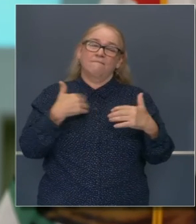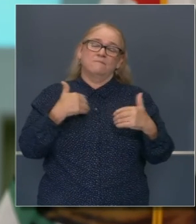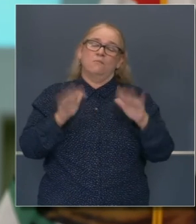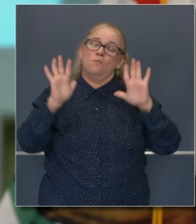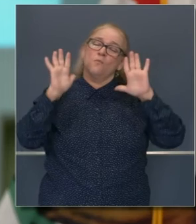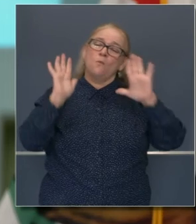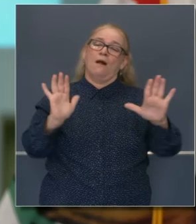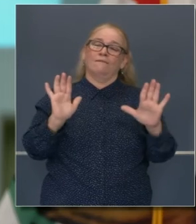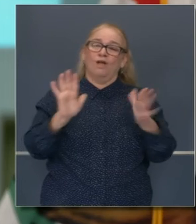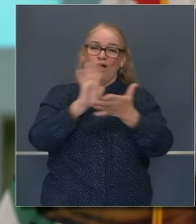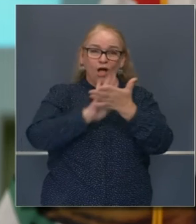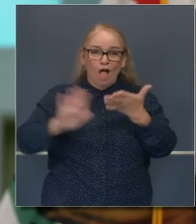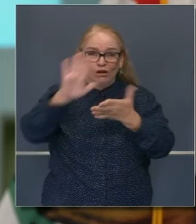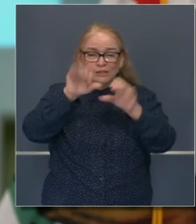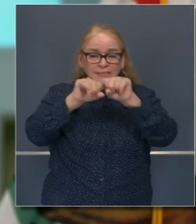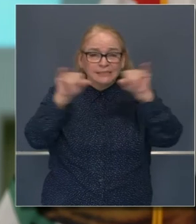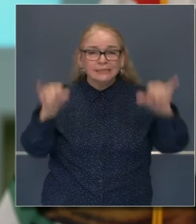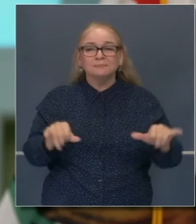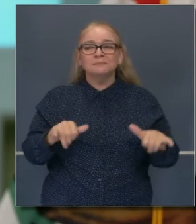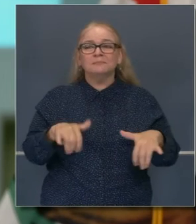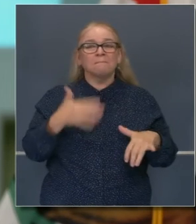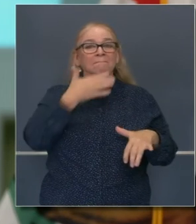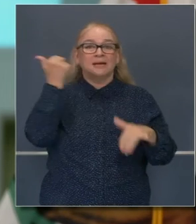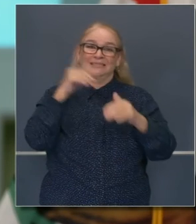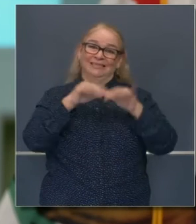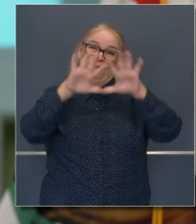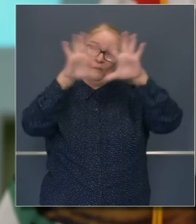sistema de educación más fino de todo el mundo.